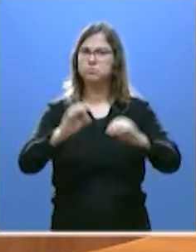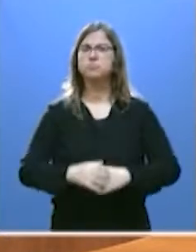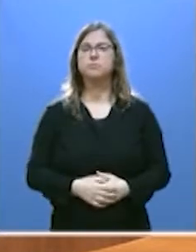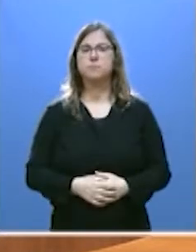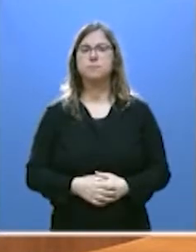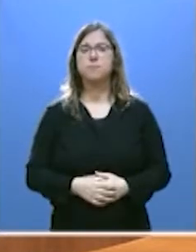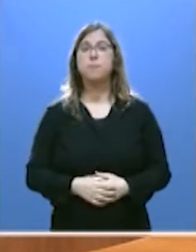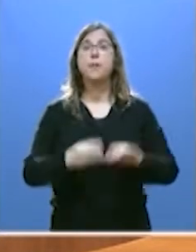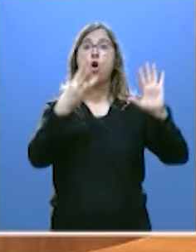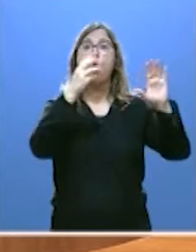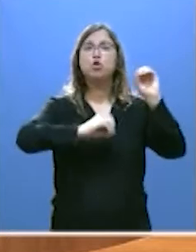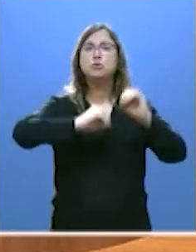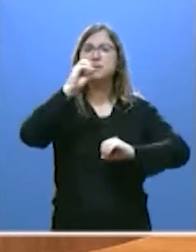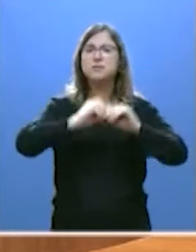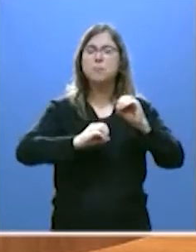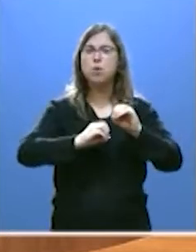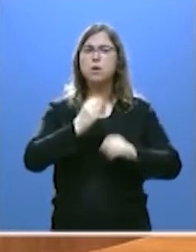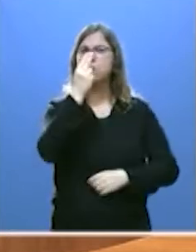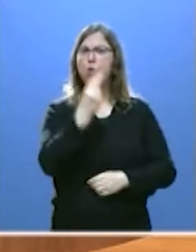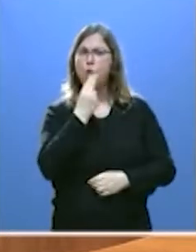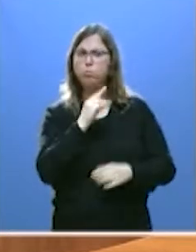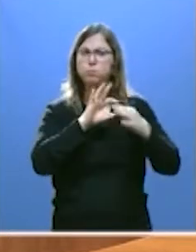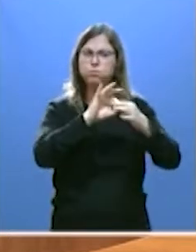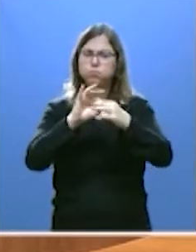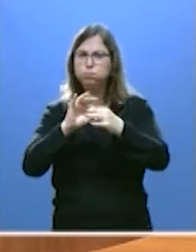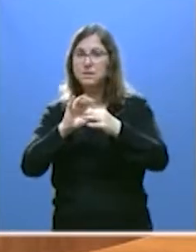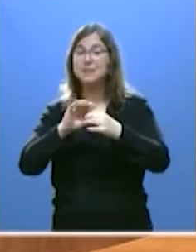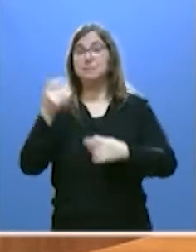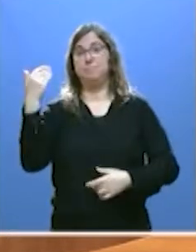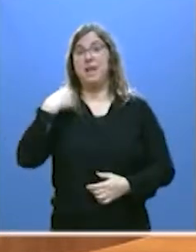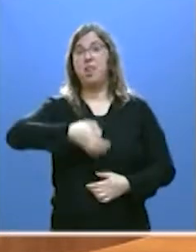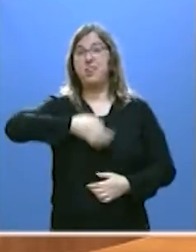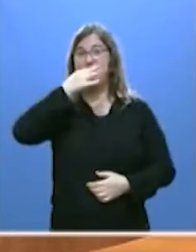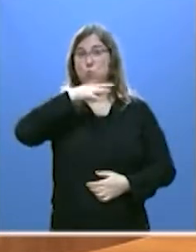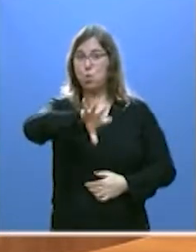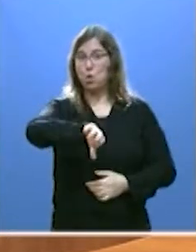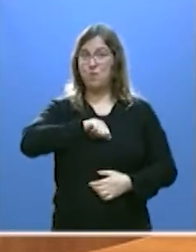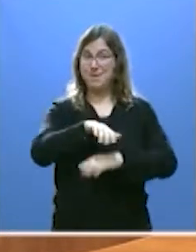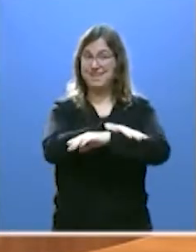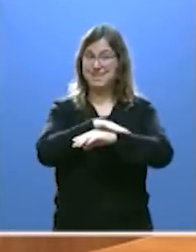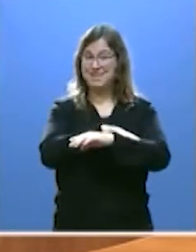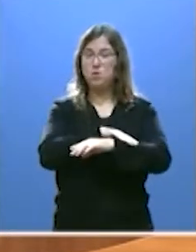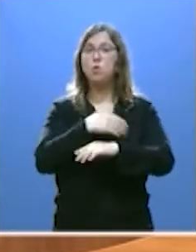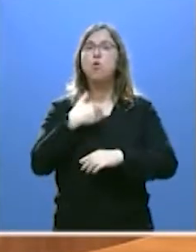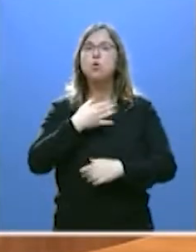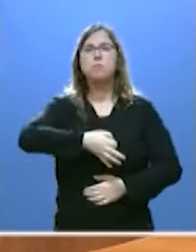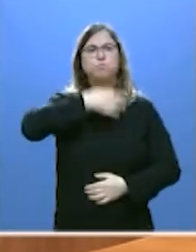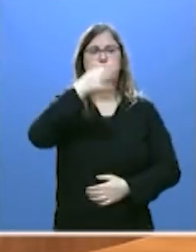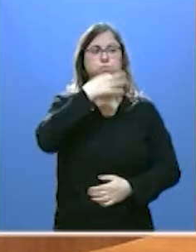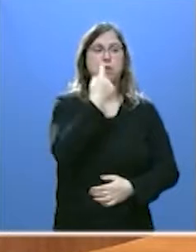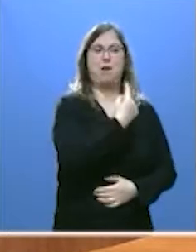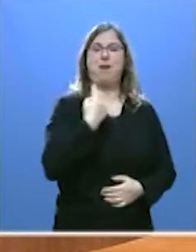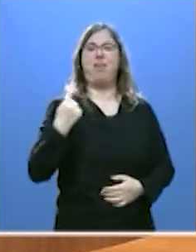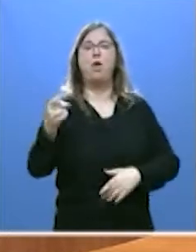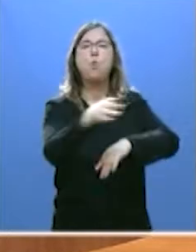Más del 80% de los compromisos del discurso de investidura, de las comparecencias de todos y cada uno de los